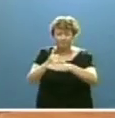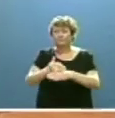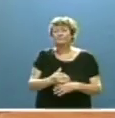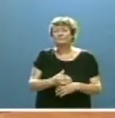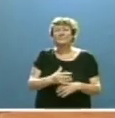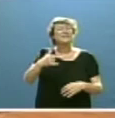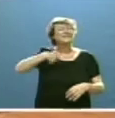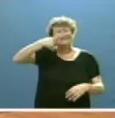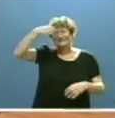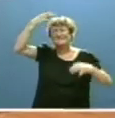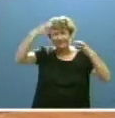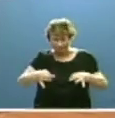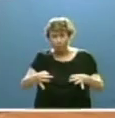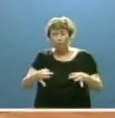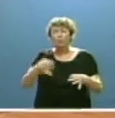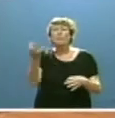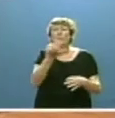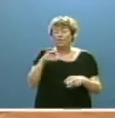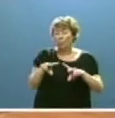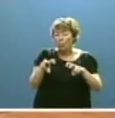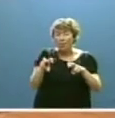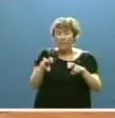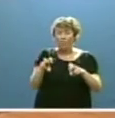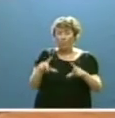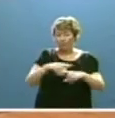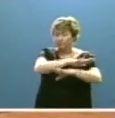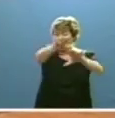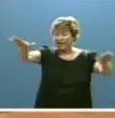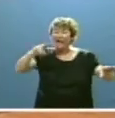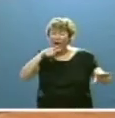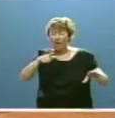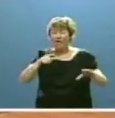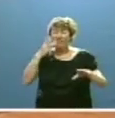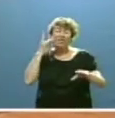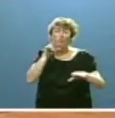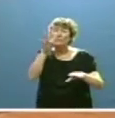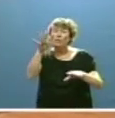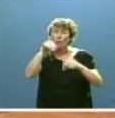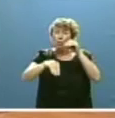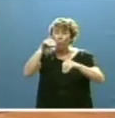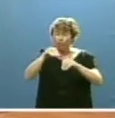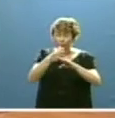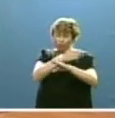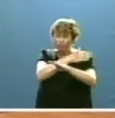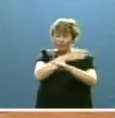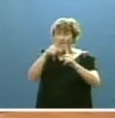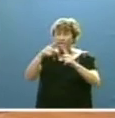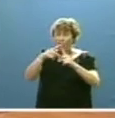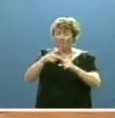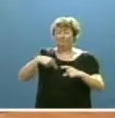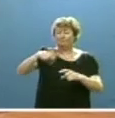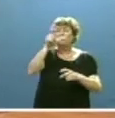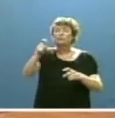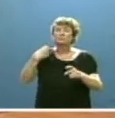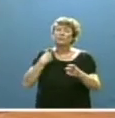Tengo por seguro que en el nuevo escenario surgido tras el 24 de mayo, los castellanos y leoneses